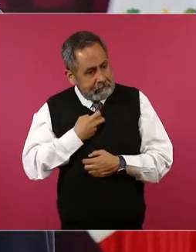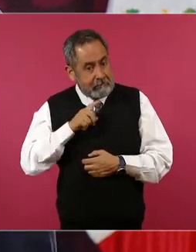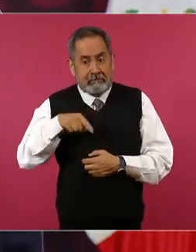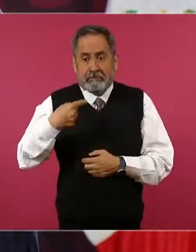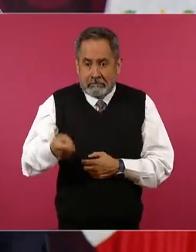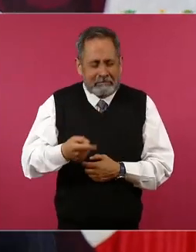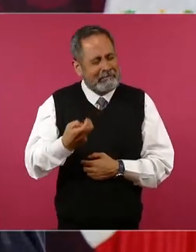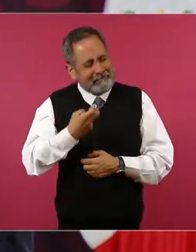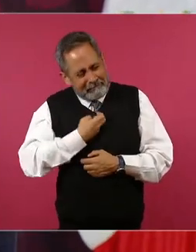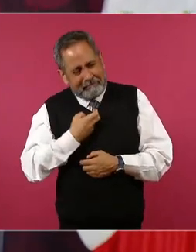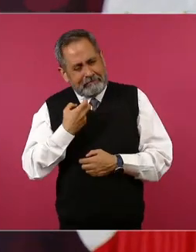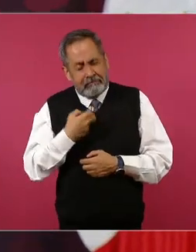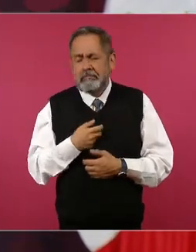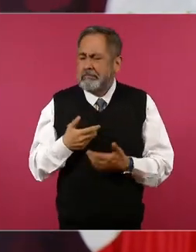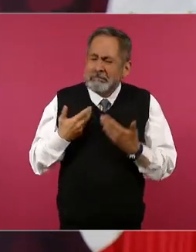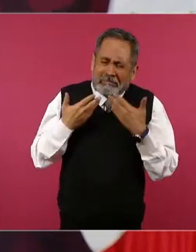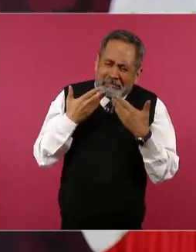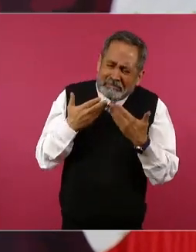pero qué bueno